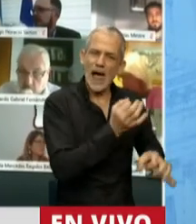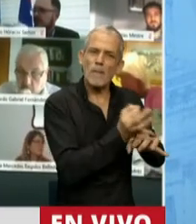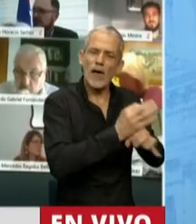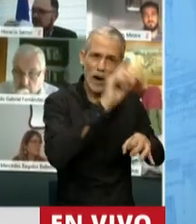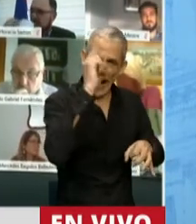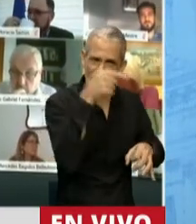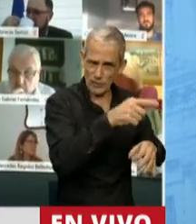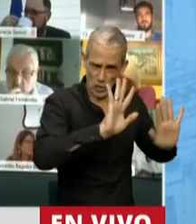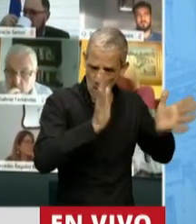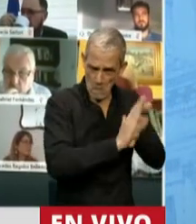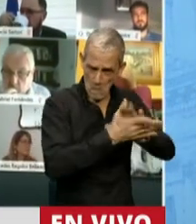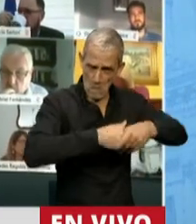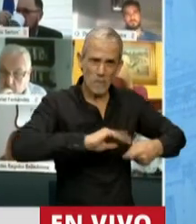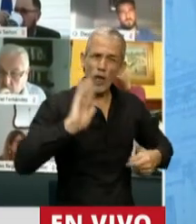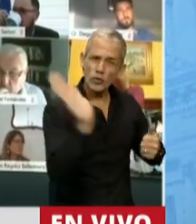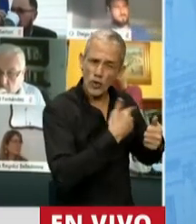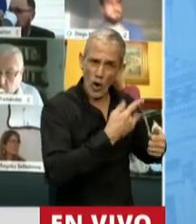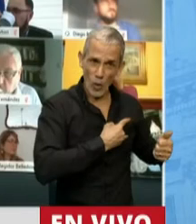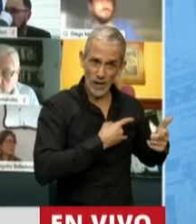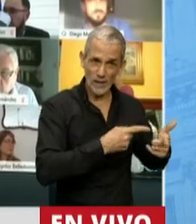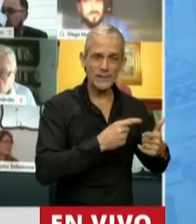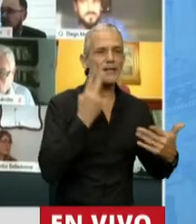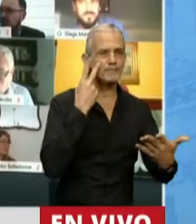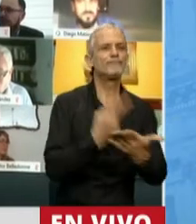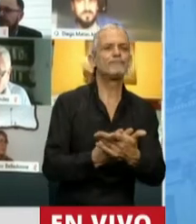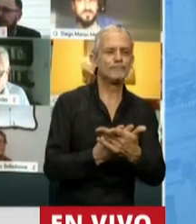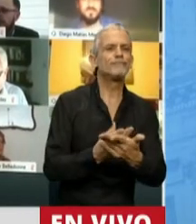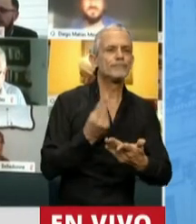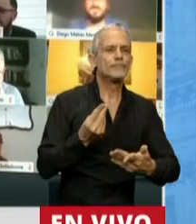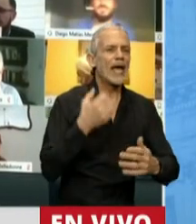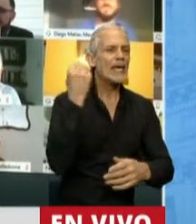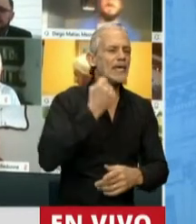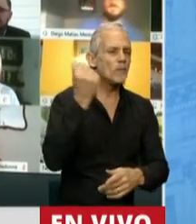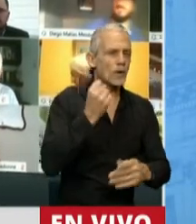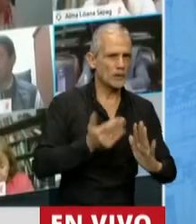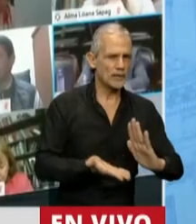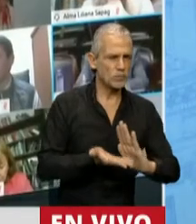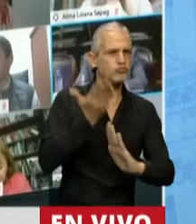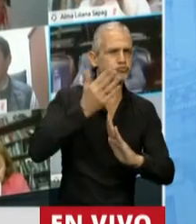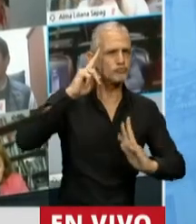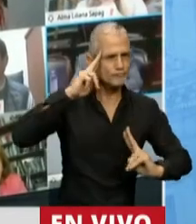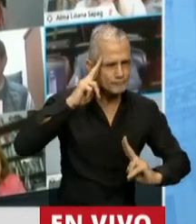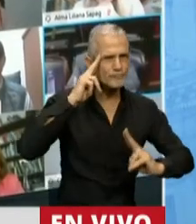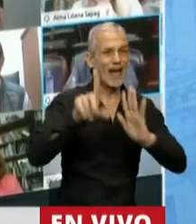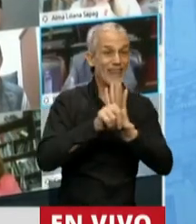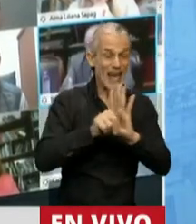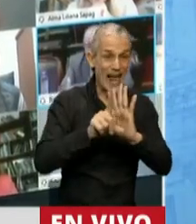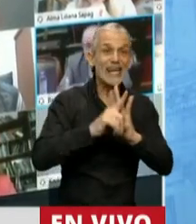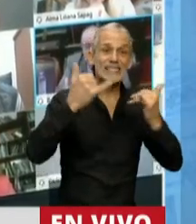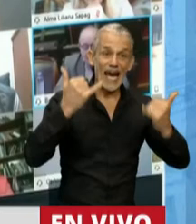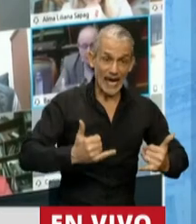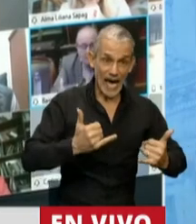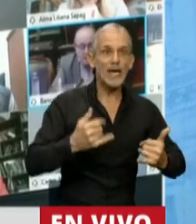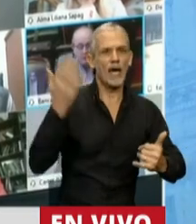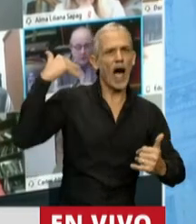Nacional, absolutamente todas reconocen el importantísimo incremento y respeto a las leyes que